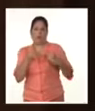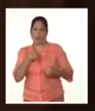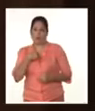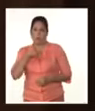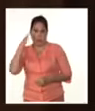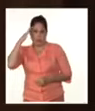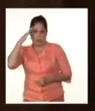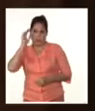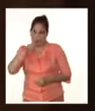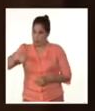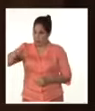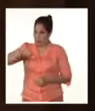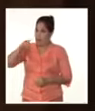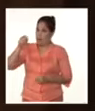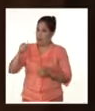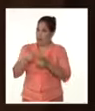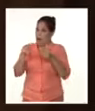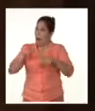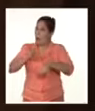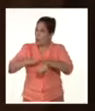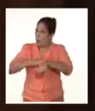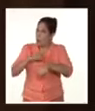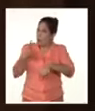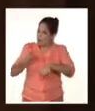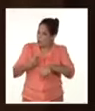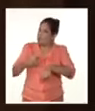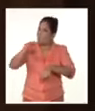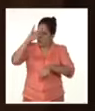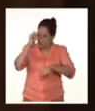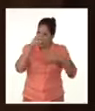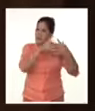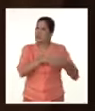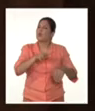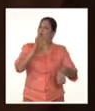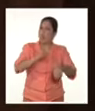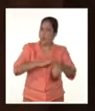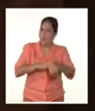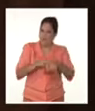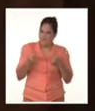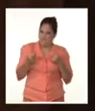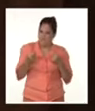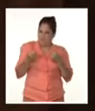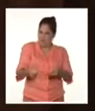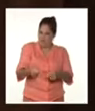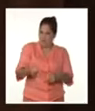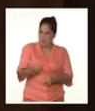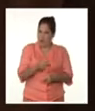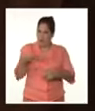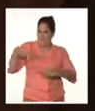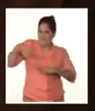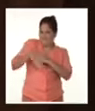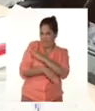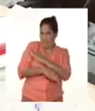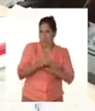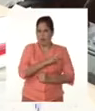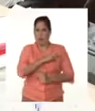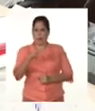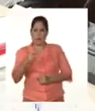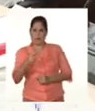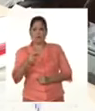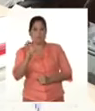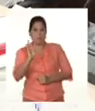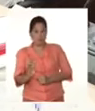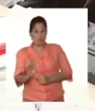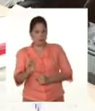Y ese sí tiene la mayor parte de las culpas de las cosas que nos pasan a nosotros. Porque se ha ensañado con esta revolución y se ha ensañado con este pueblo. Díaz